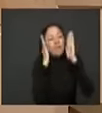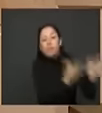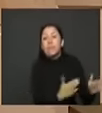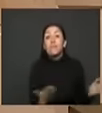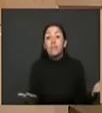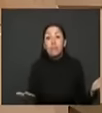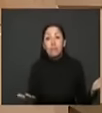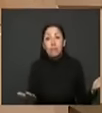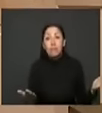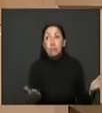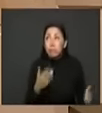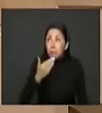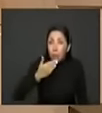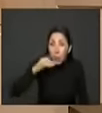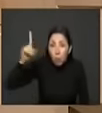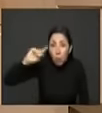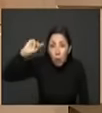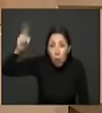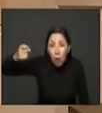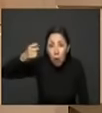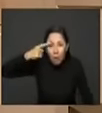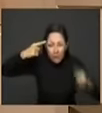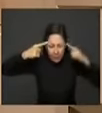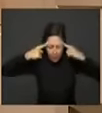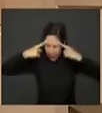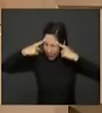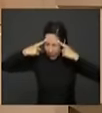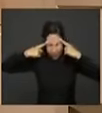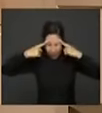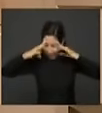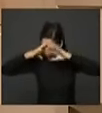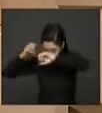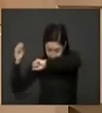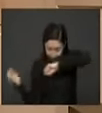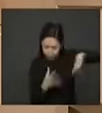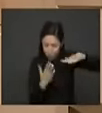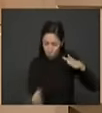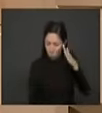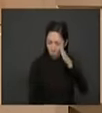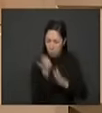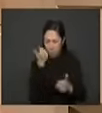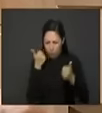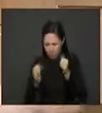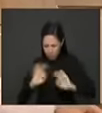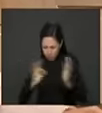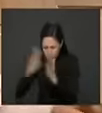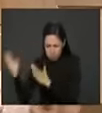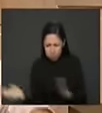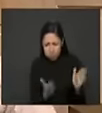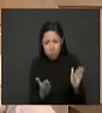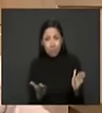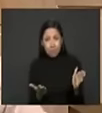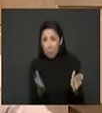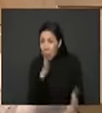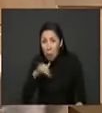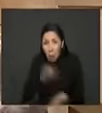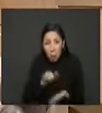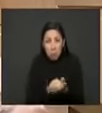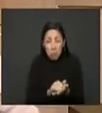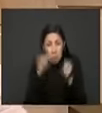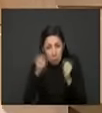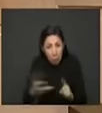colombiano no es capaz de cambiar su manera de planear y operar y ejecutar, no vamos a lograr la paz.